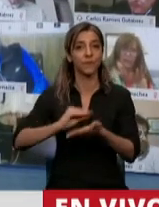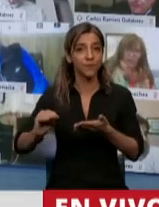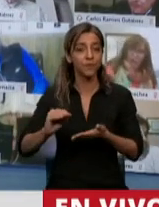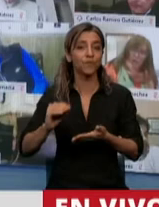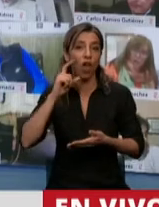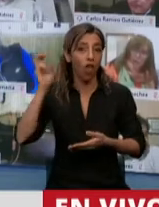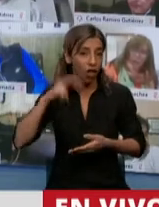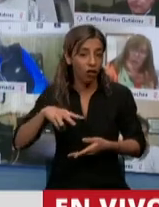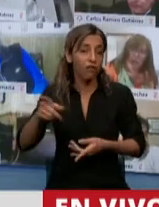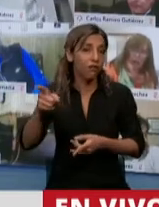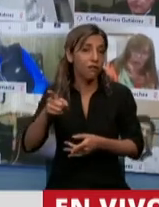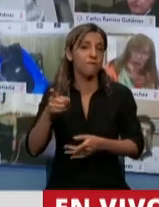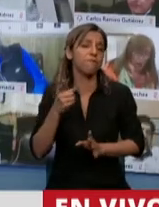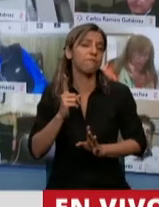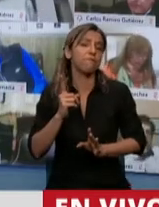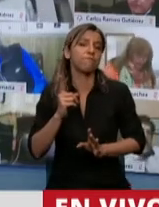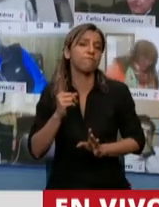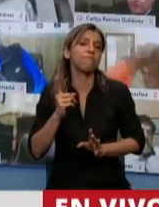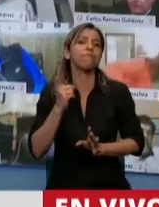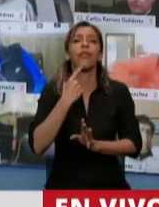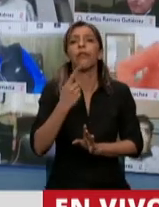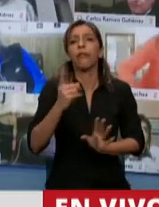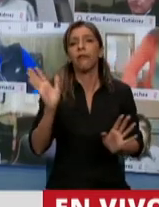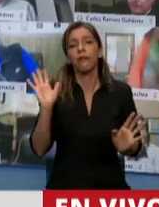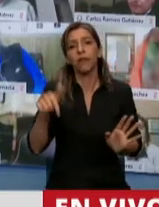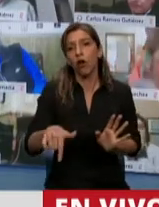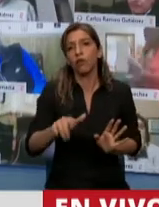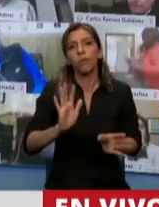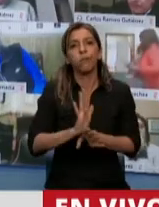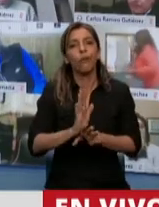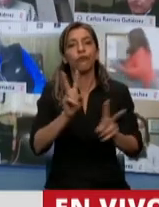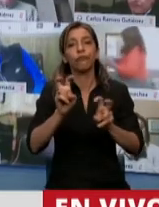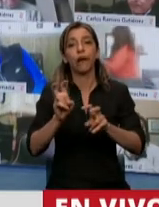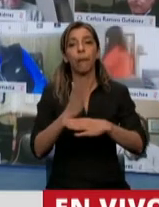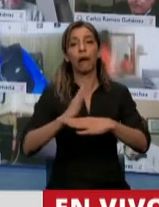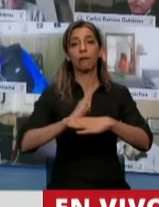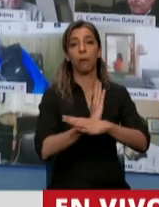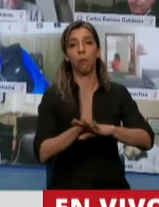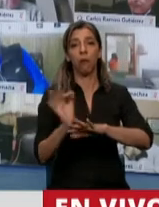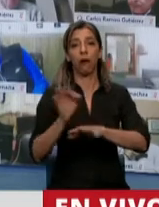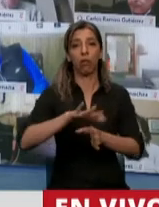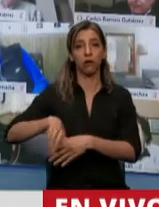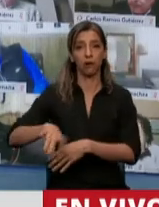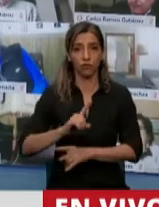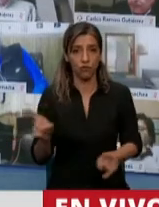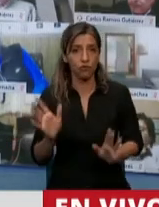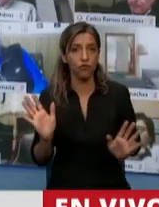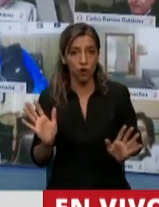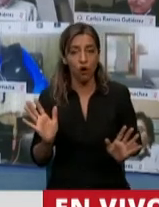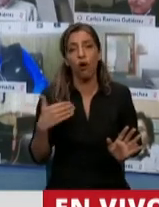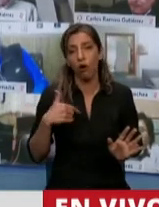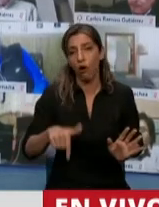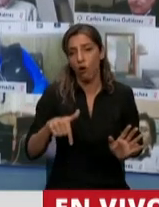esto no es una cosa aislada, más allá de que uno lo presentara en algunos años sabiendo de que iba a ir a saco roto. Hoy hay